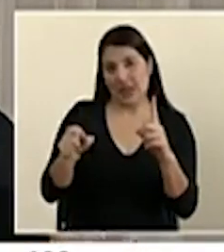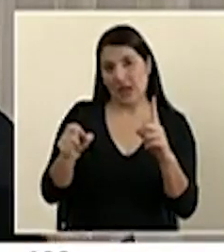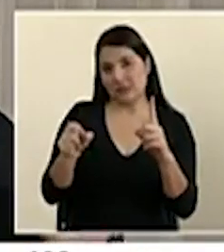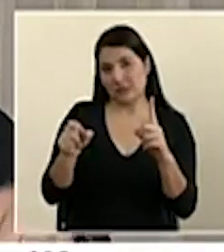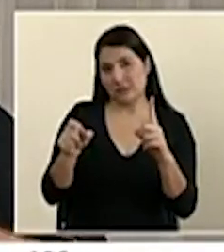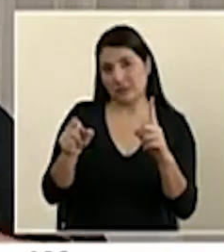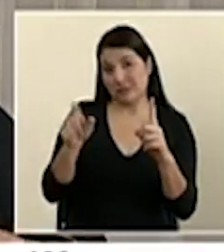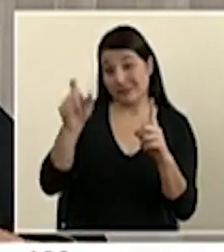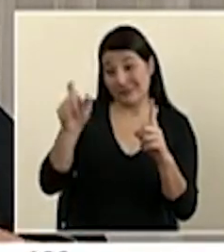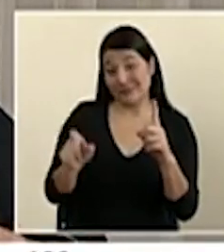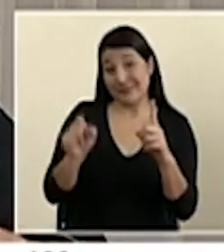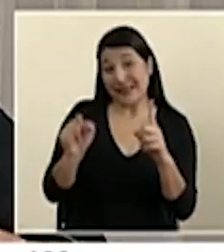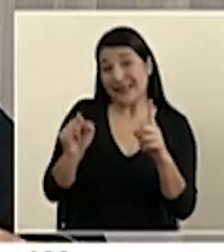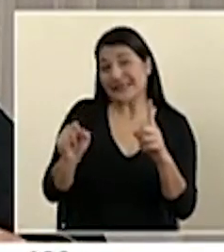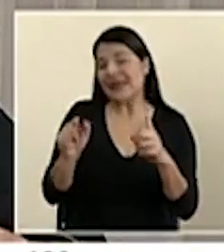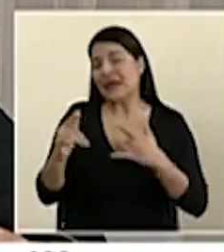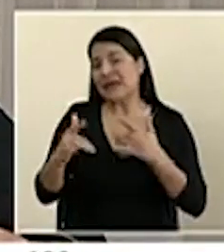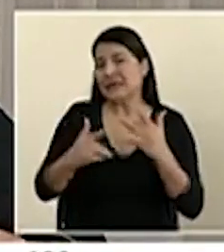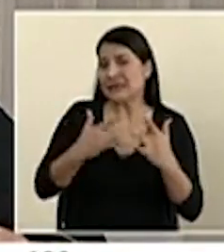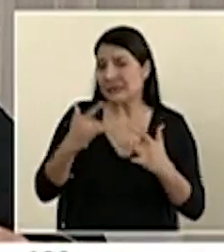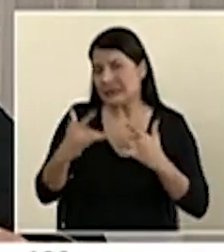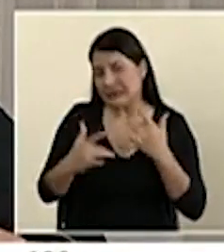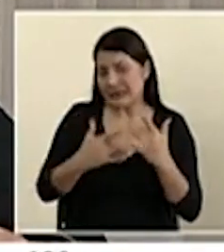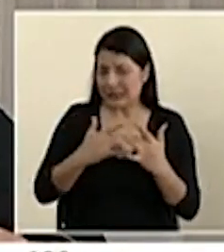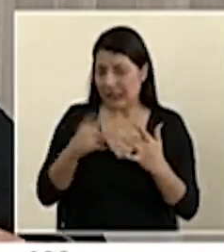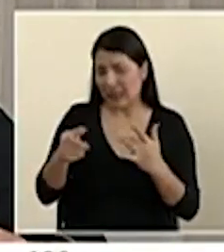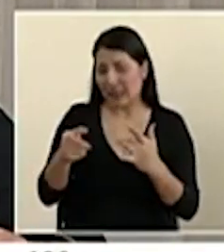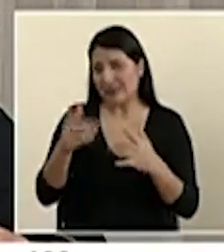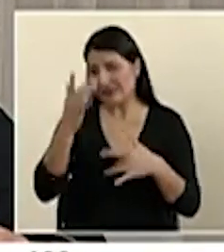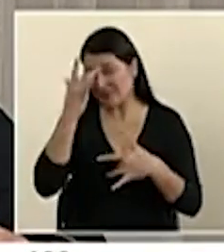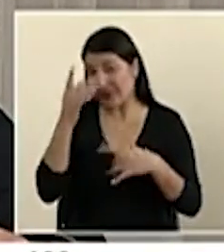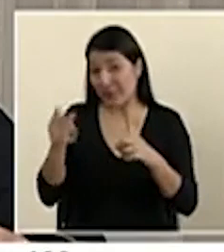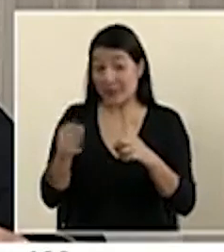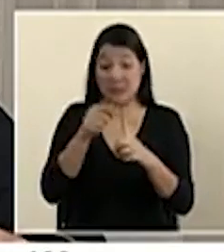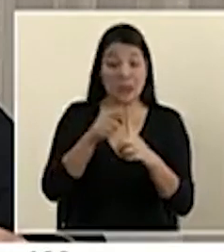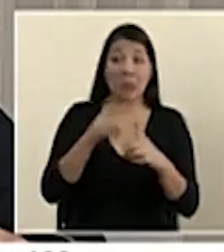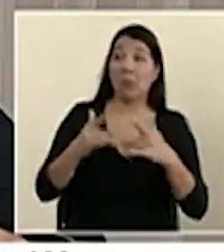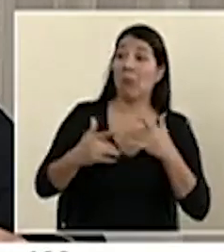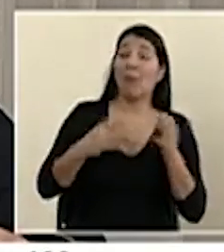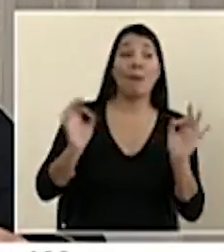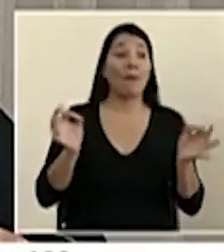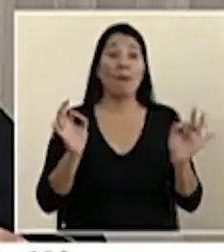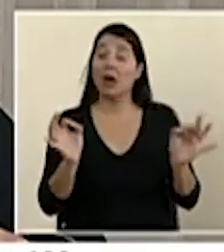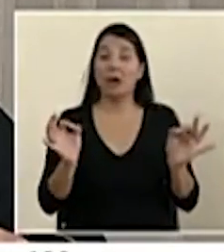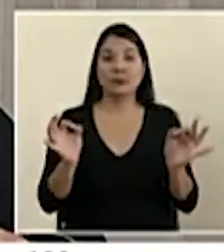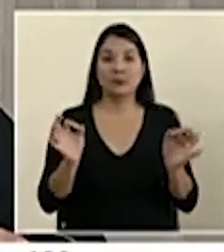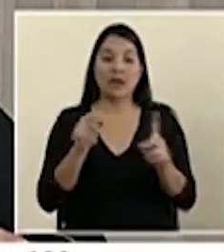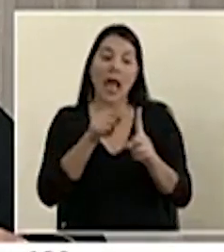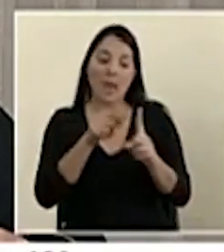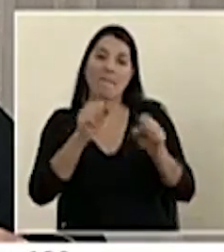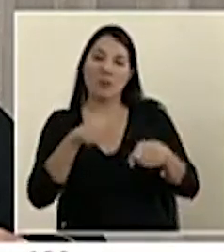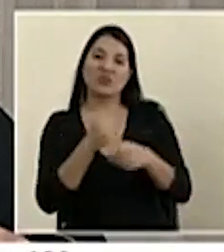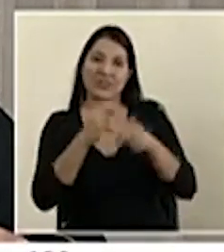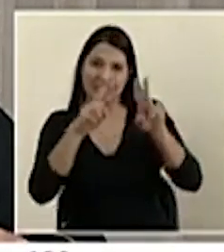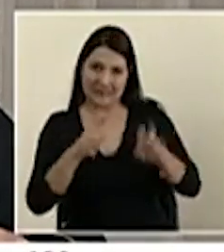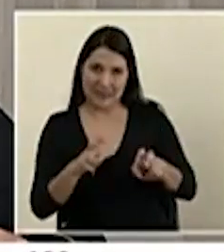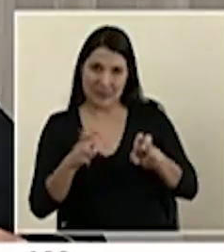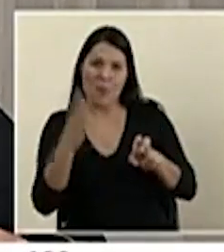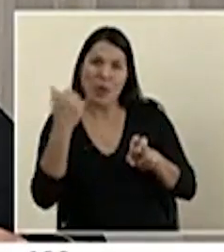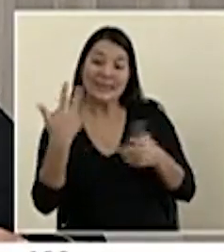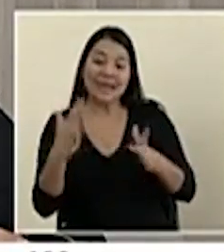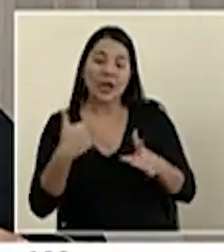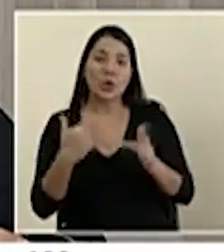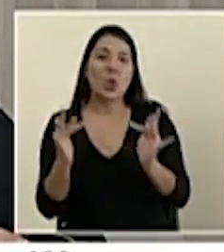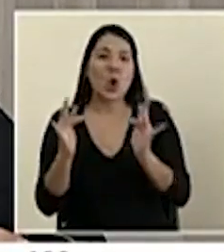una persona tiene los síntomas positivos y se puede captar, incluso hacer análisis de esa persona que no tuvo síntomas. También, si una persona